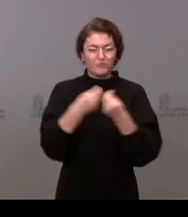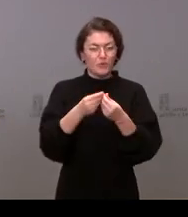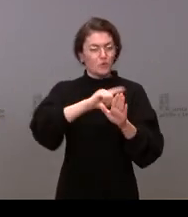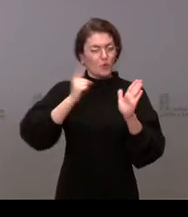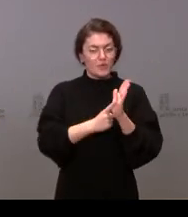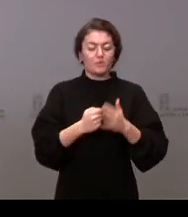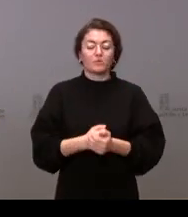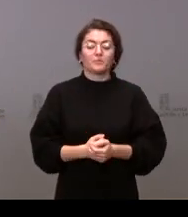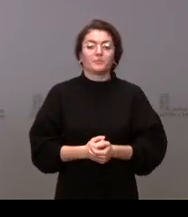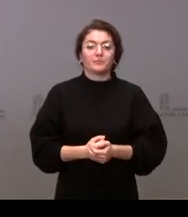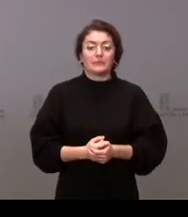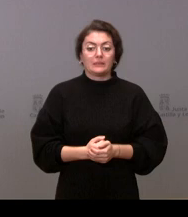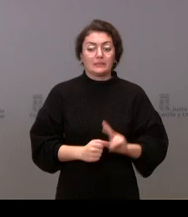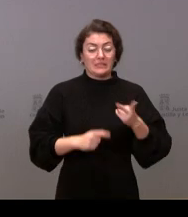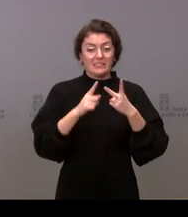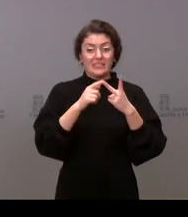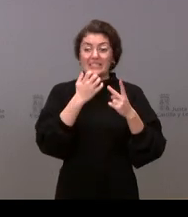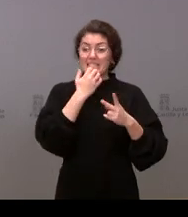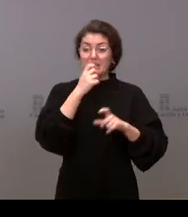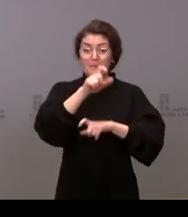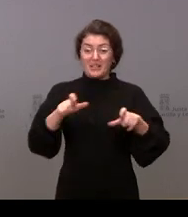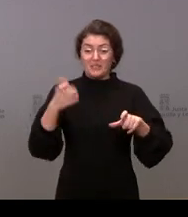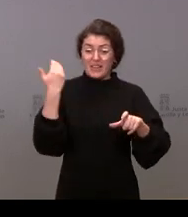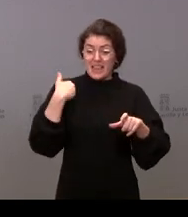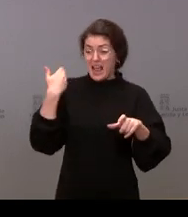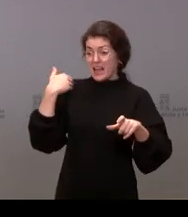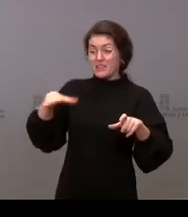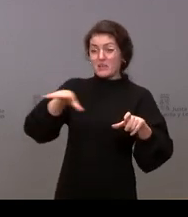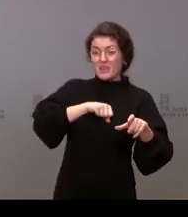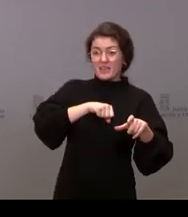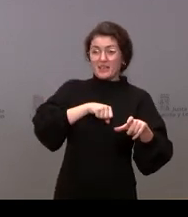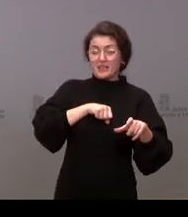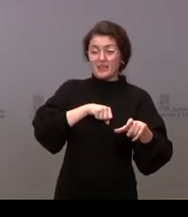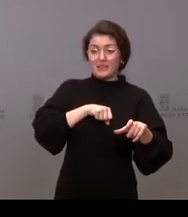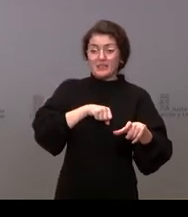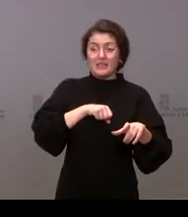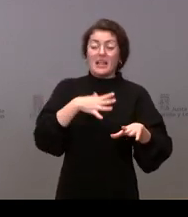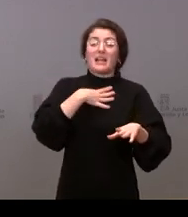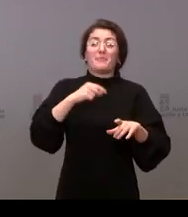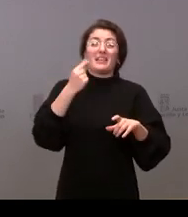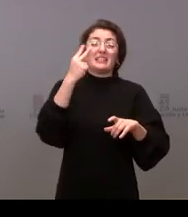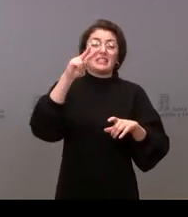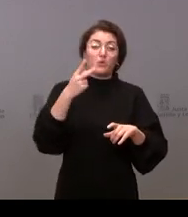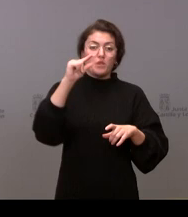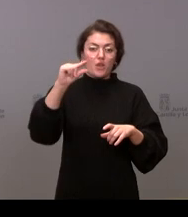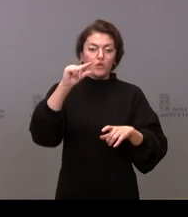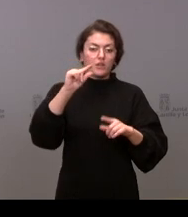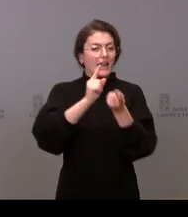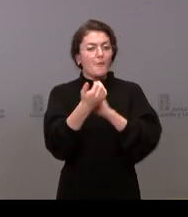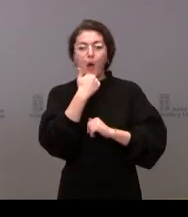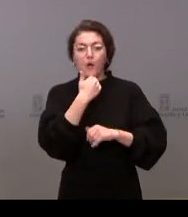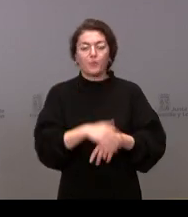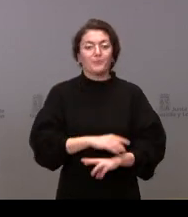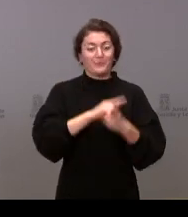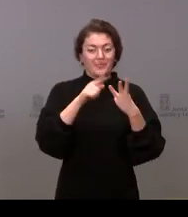si para las personas que se infectaron va a haber un cambio en la administración de segundas dosis. Y, luego, referido a la decisión de